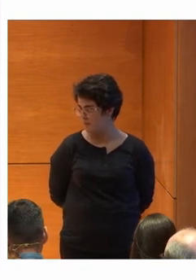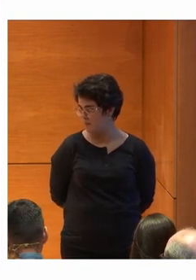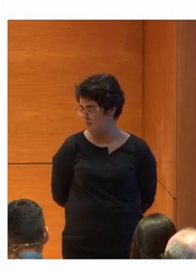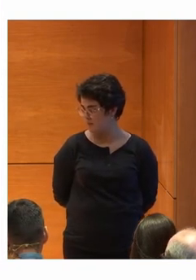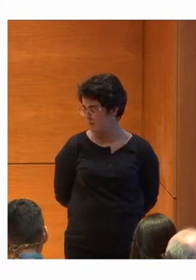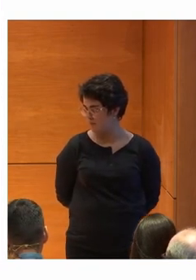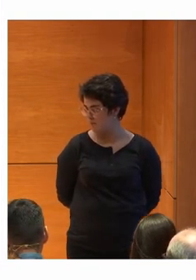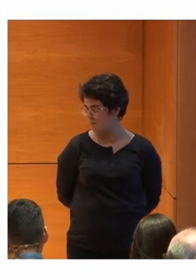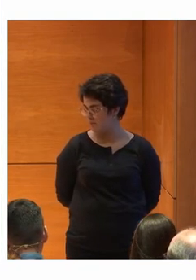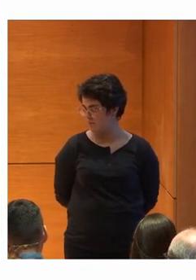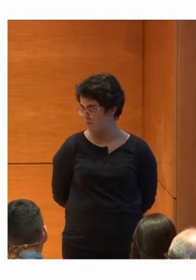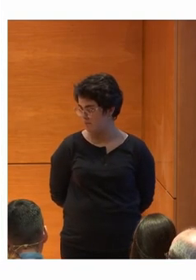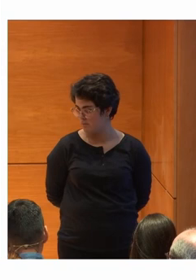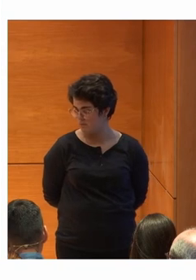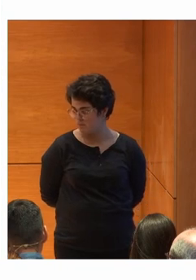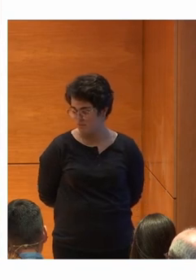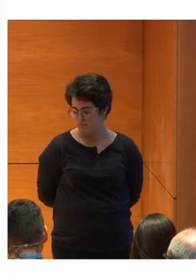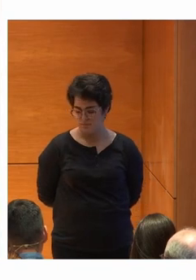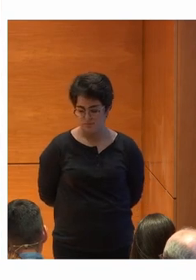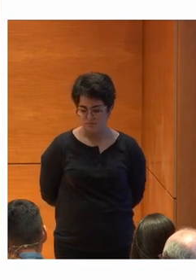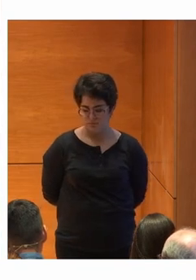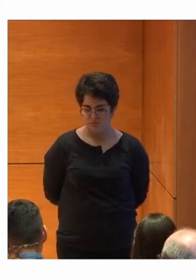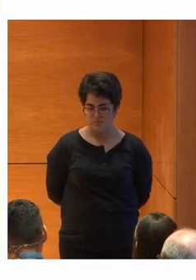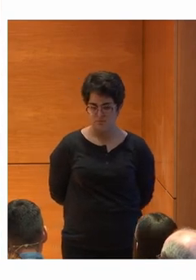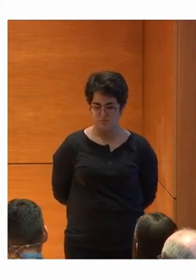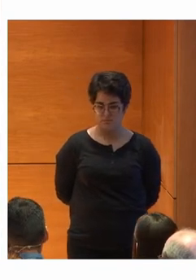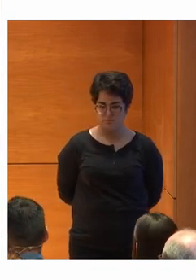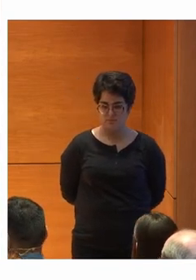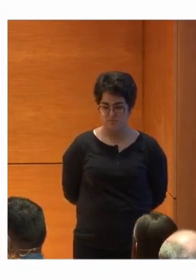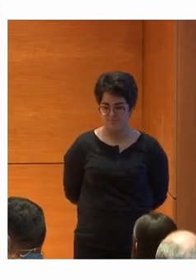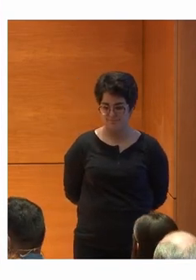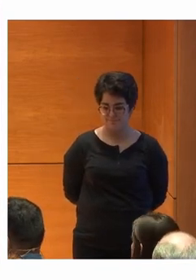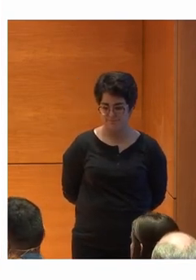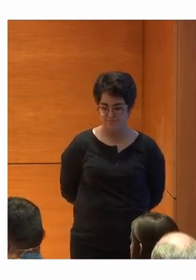las semanas La tiene Alesa Es como si fuera Ella a comprar